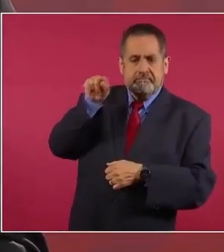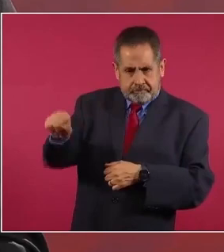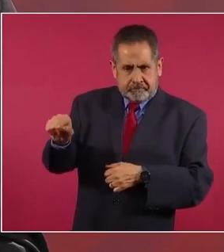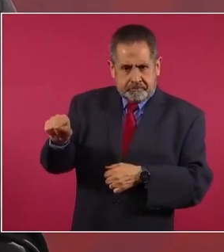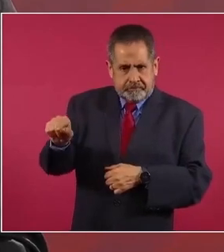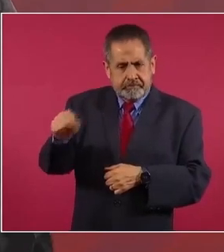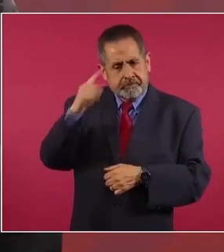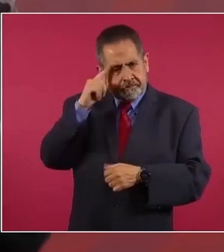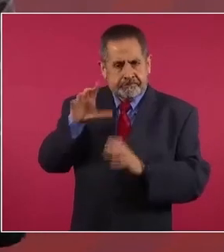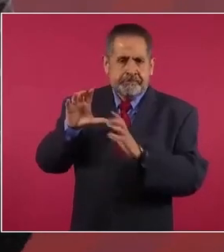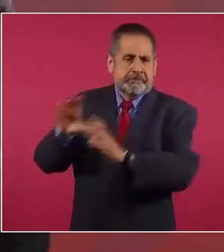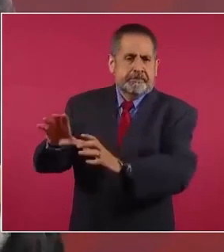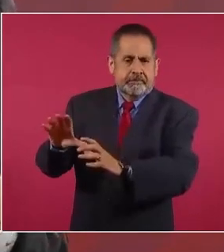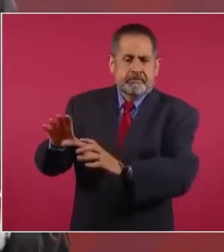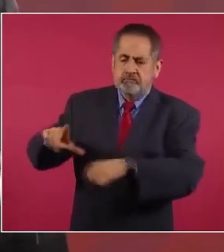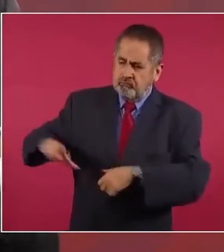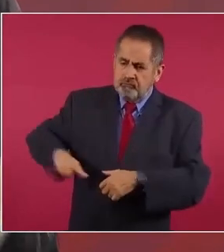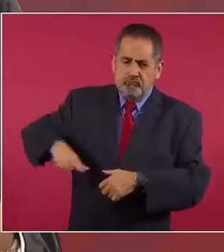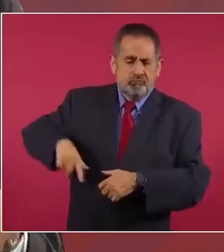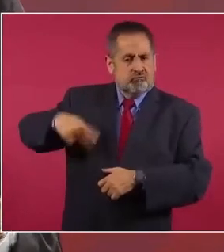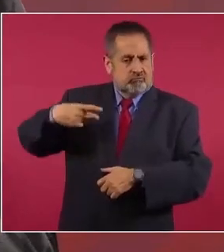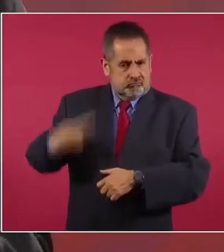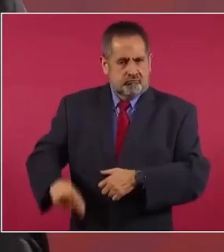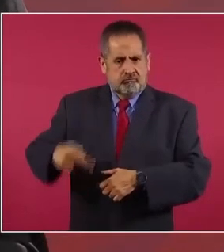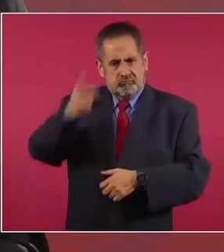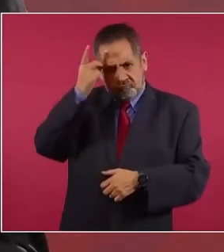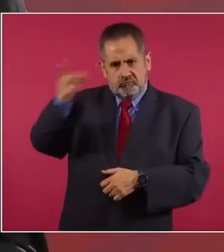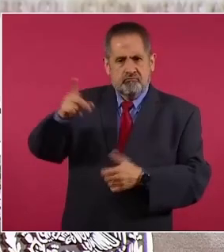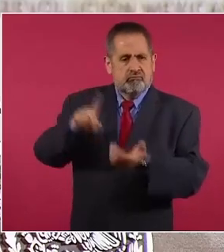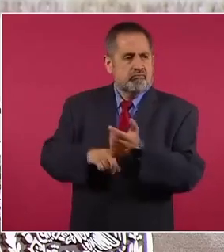sean empresas del pueblo de la nación